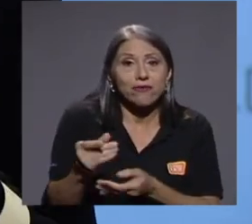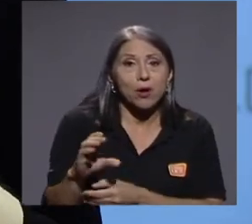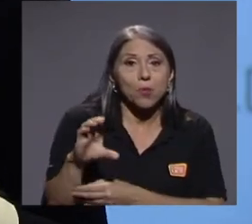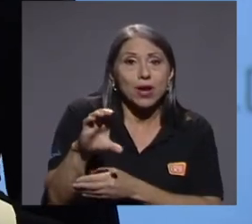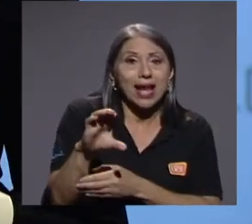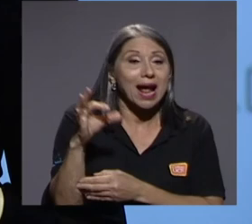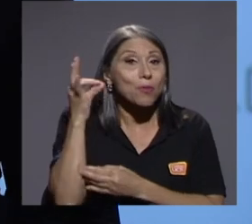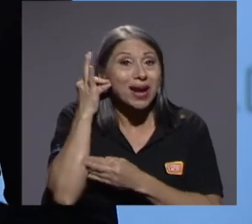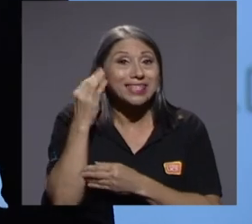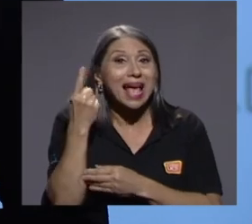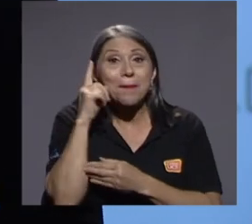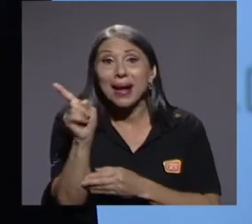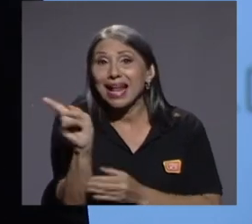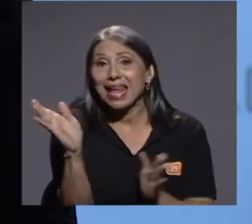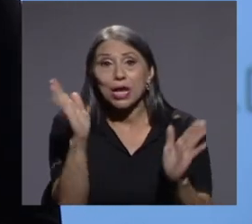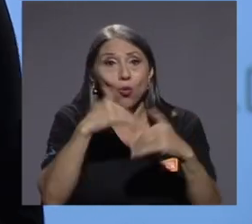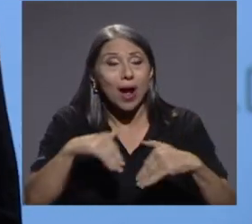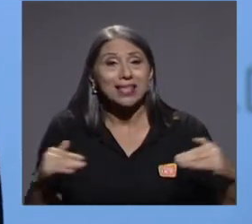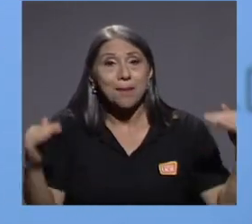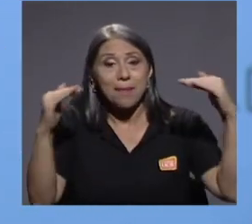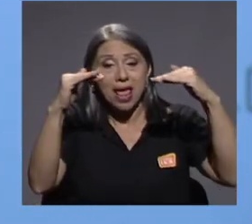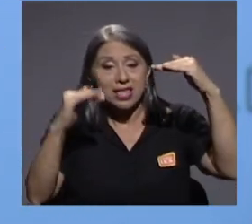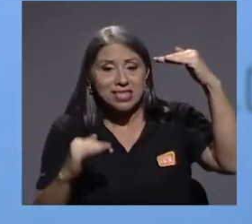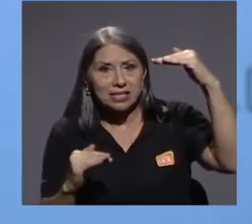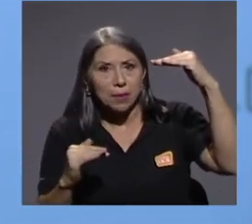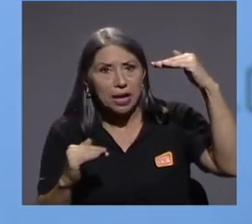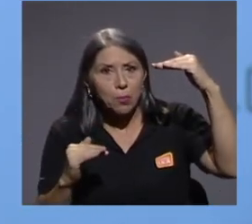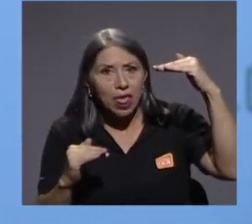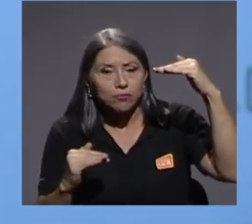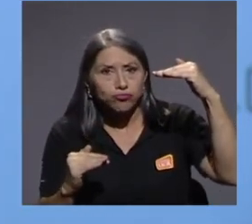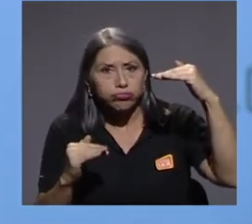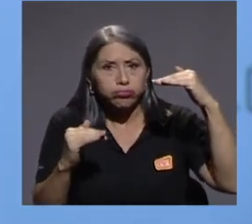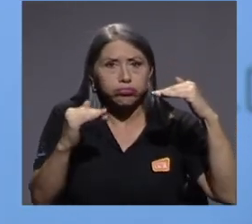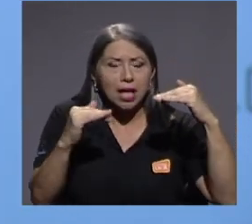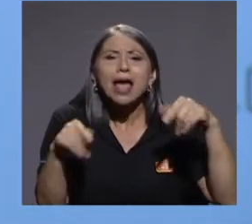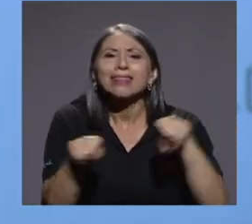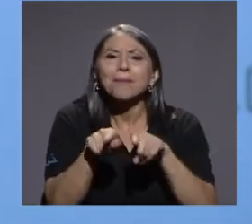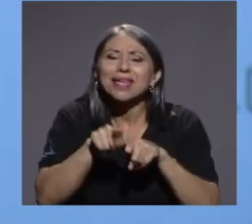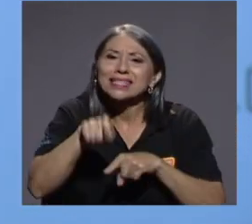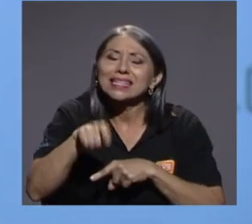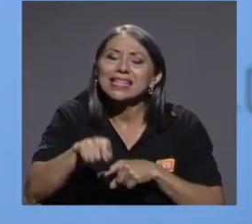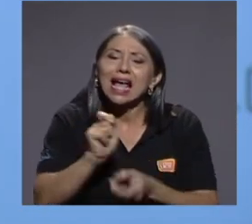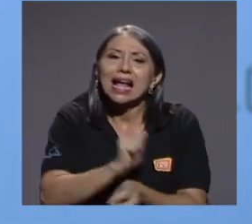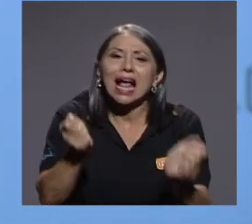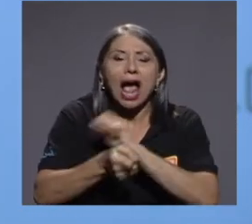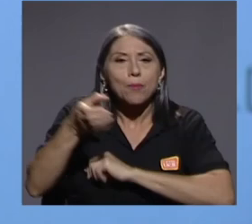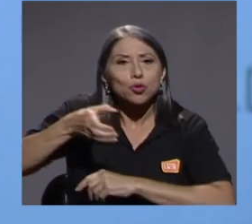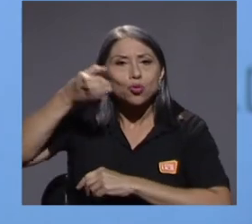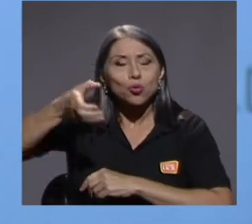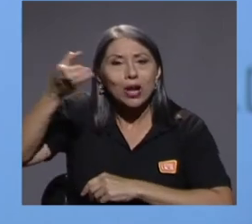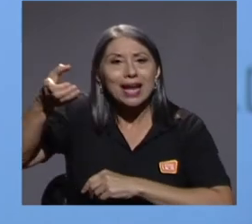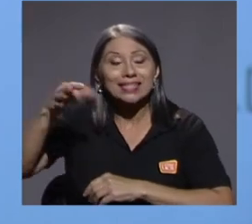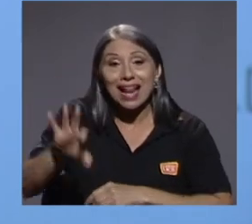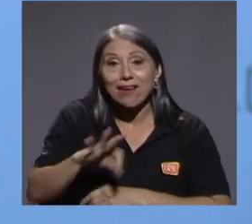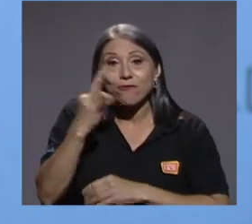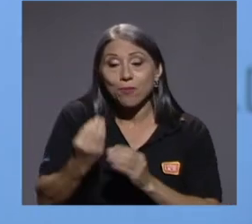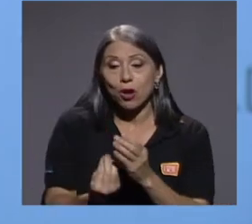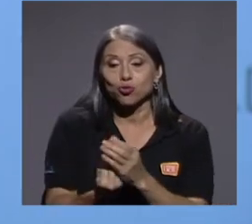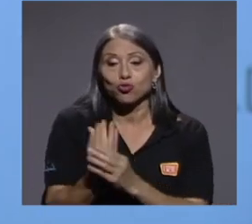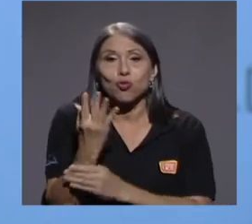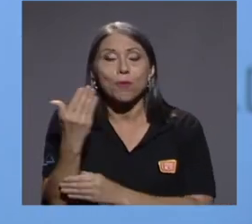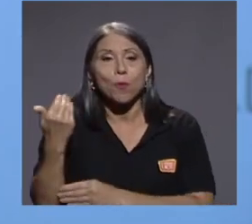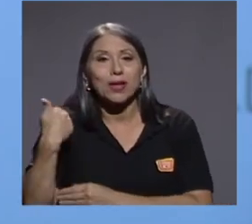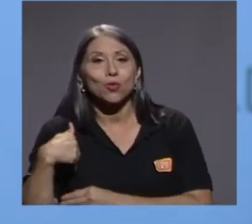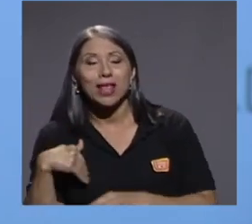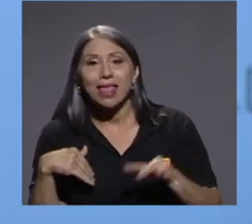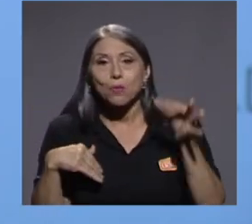esas brechas, sino también generar cambios culturales en la forma en la que construimos la masculinidad y la feminidad para que las mujeres se